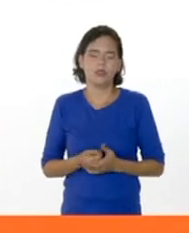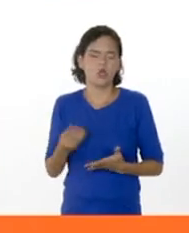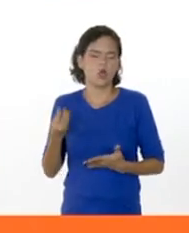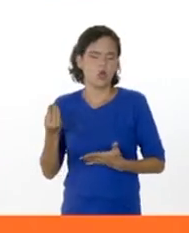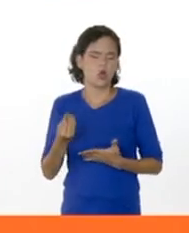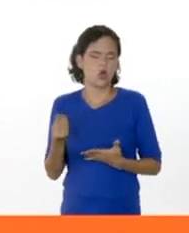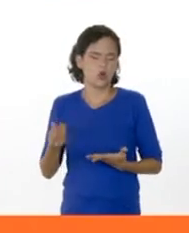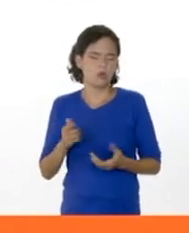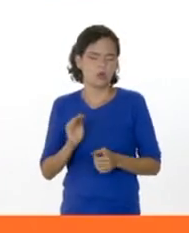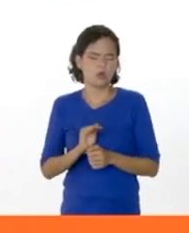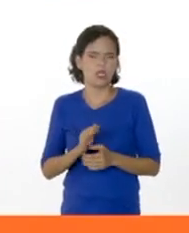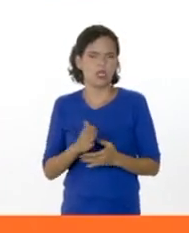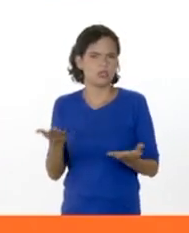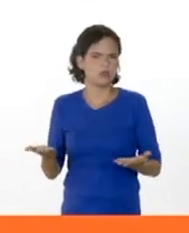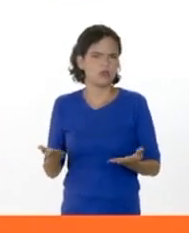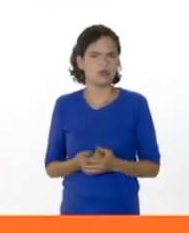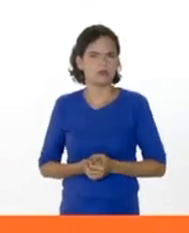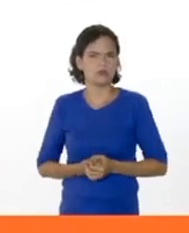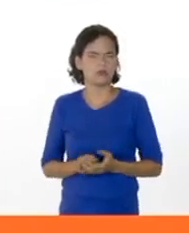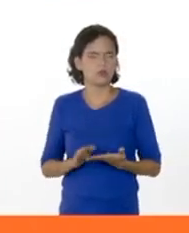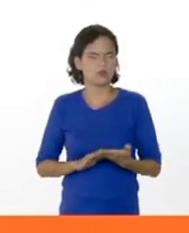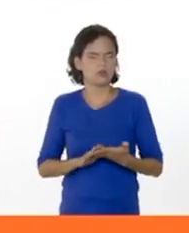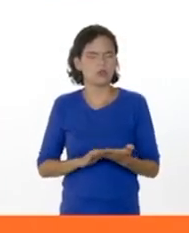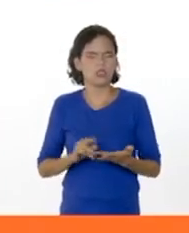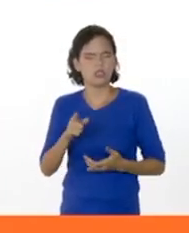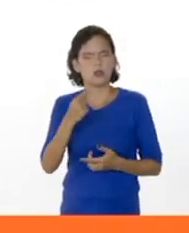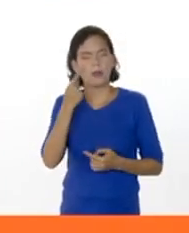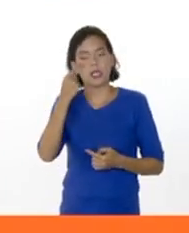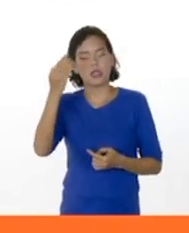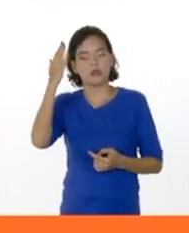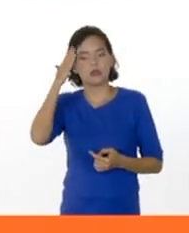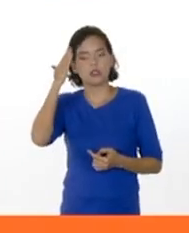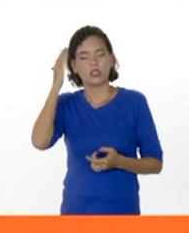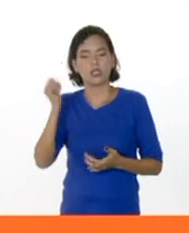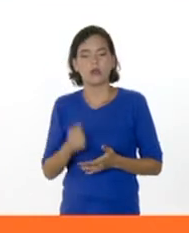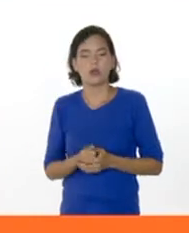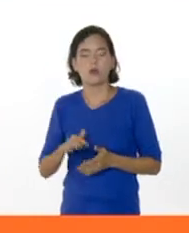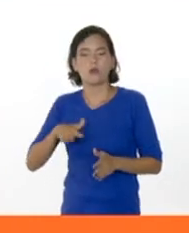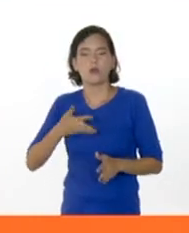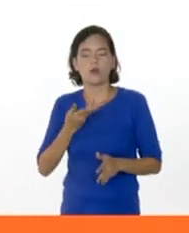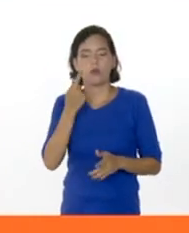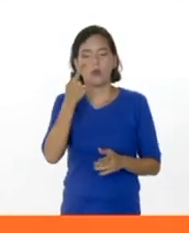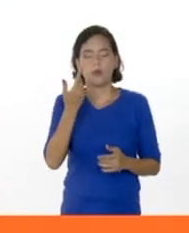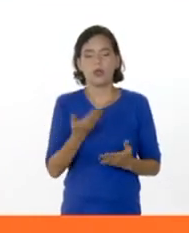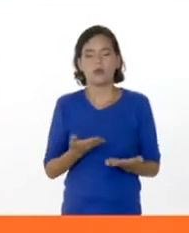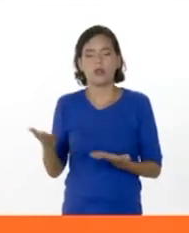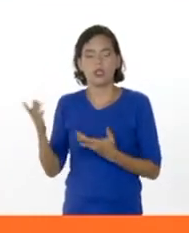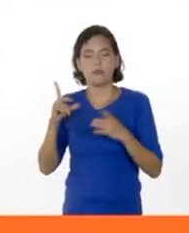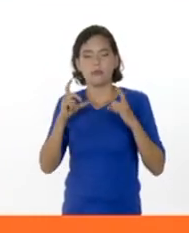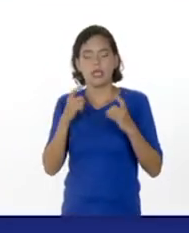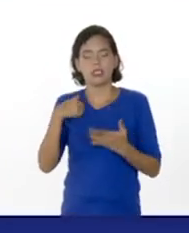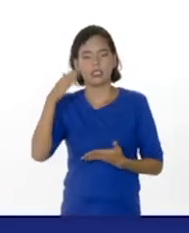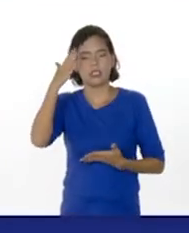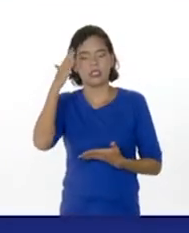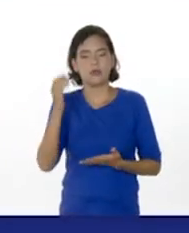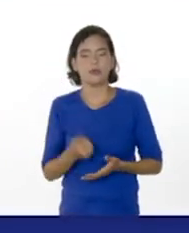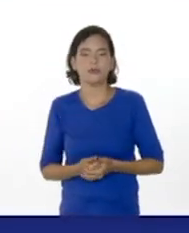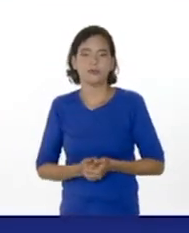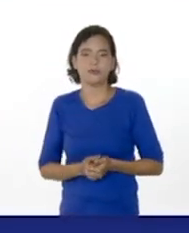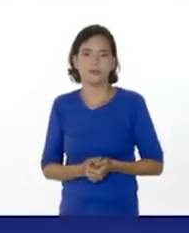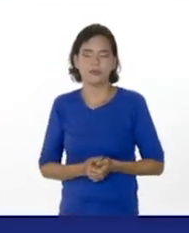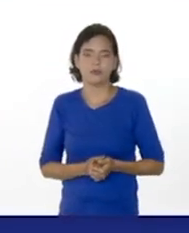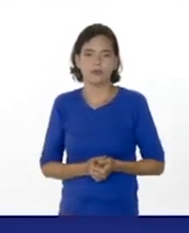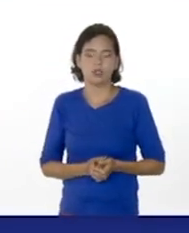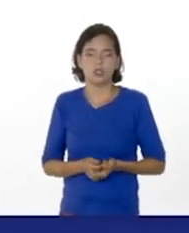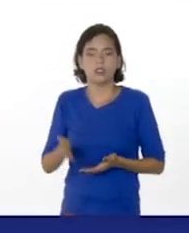cómo controlar eso? Fíjense que en nuestro cerebro, ¿sí? Podemos ver puesta en pantalla una imagen del cerebro. Y